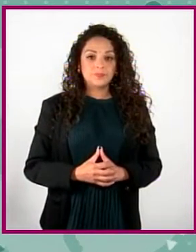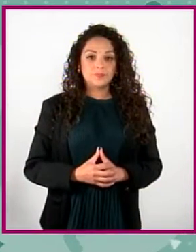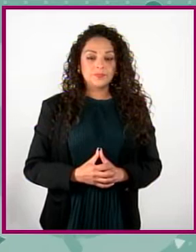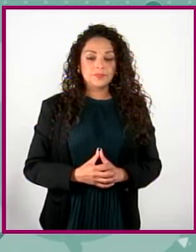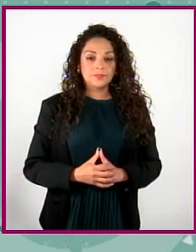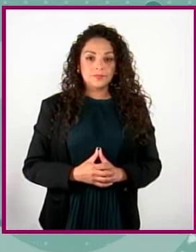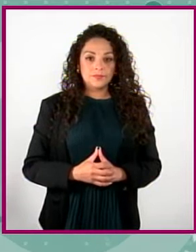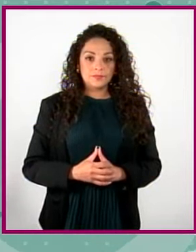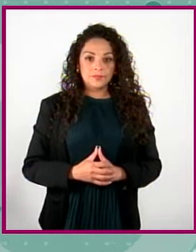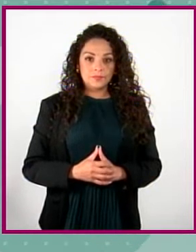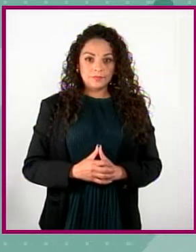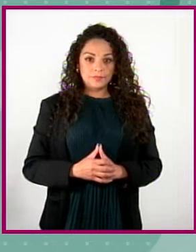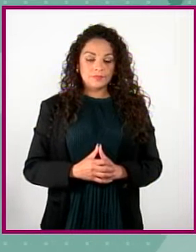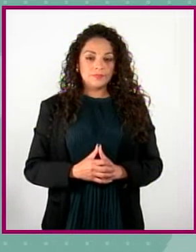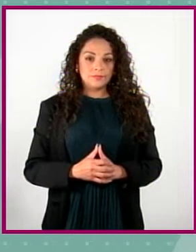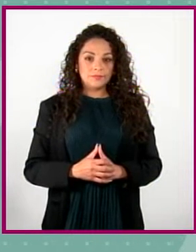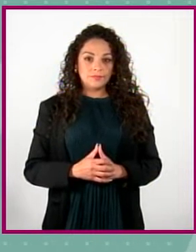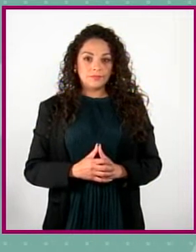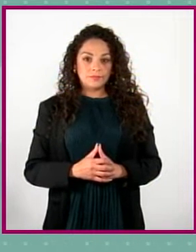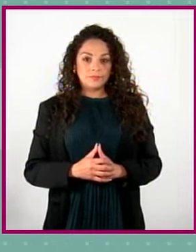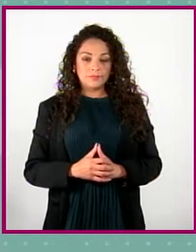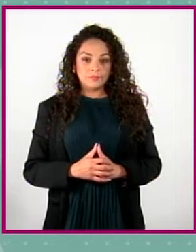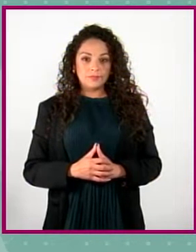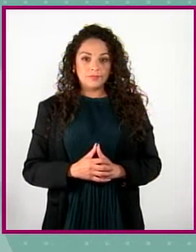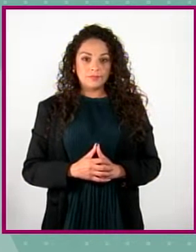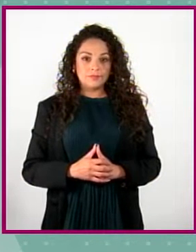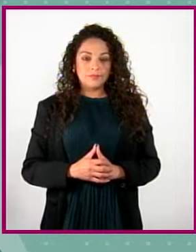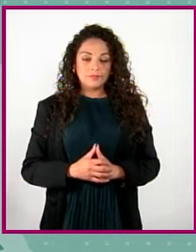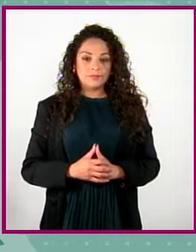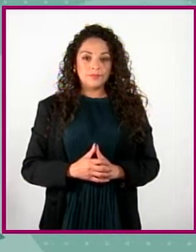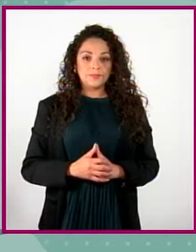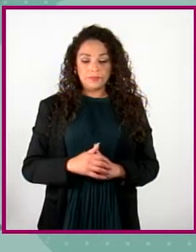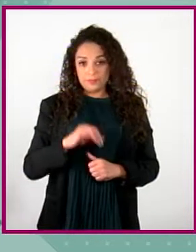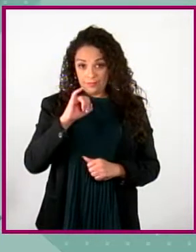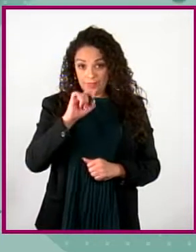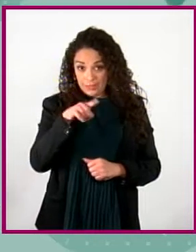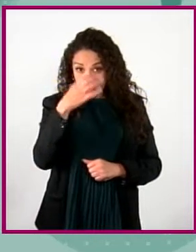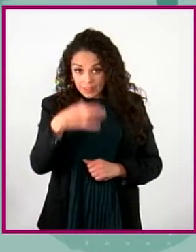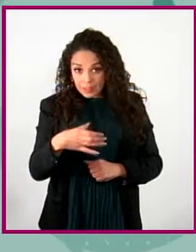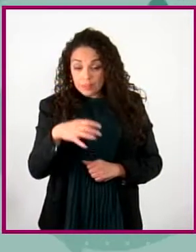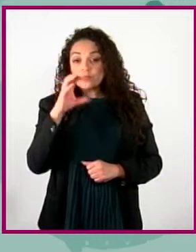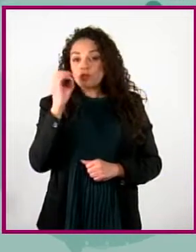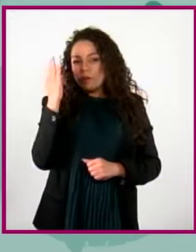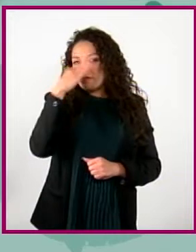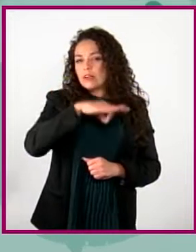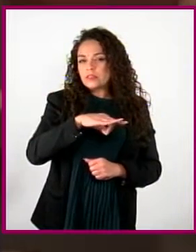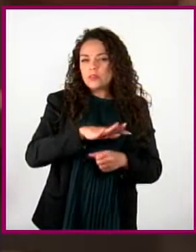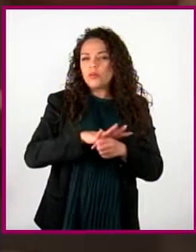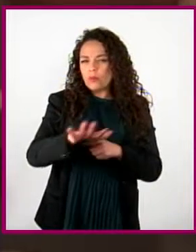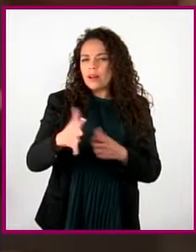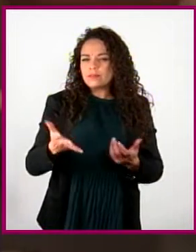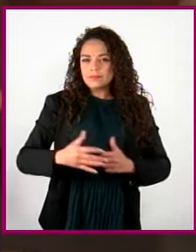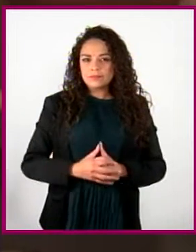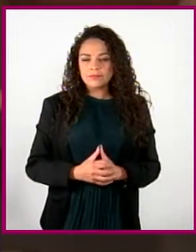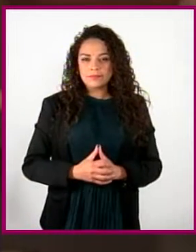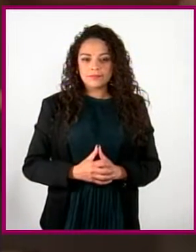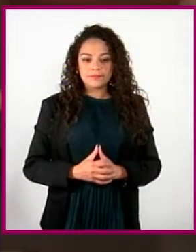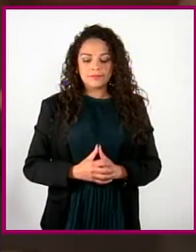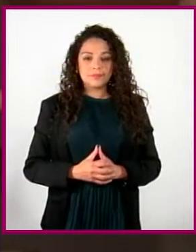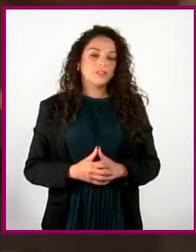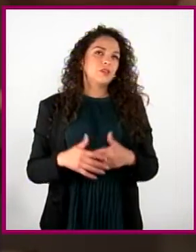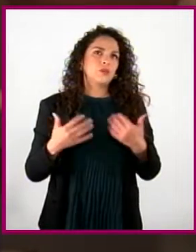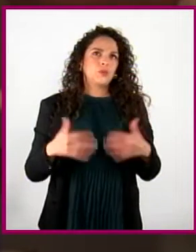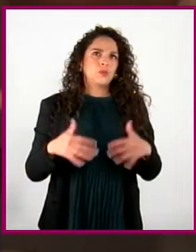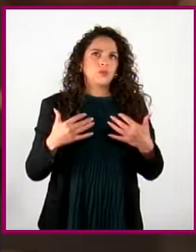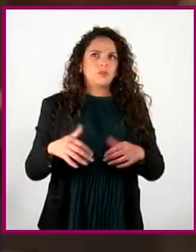personas mayores y los enfermos en la misma medida en la que lo hacen las mujeres? ¿Cierto o falso? Uf,